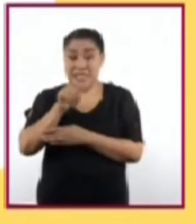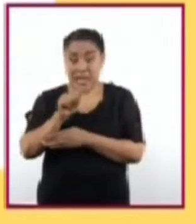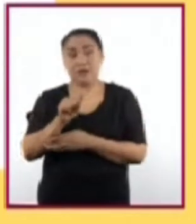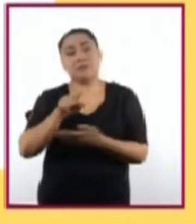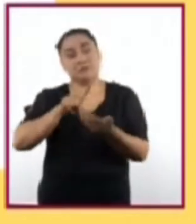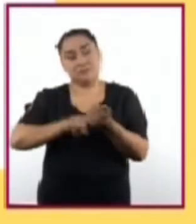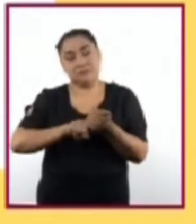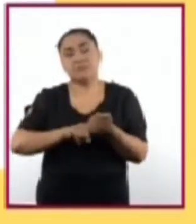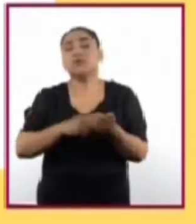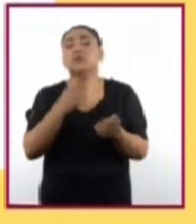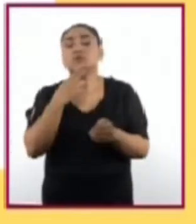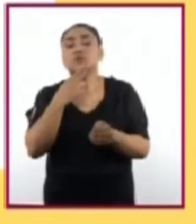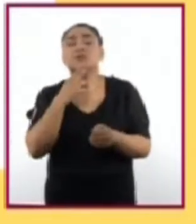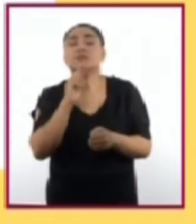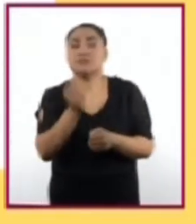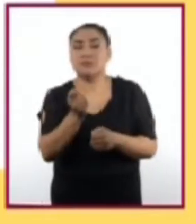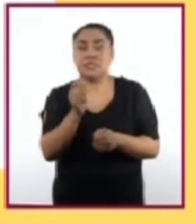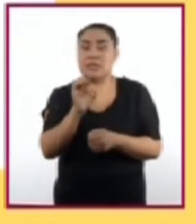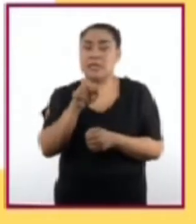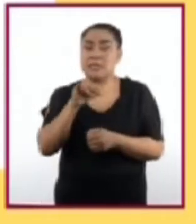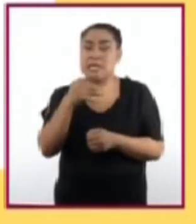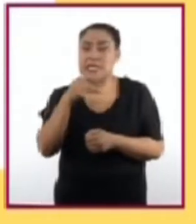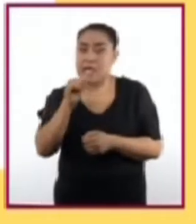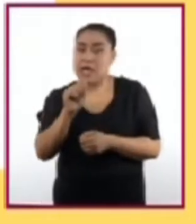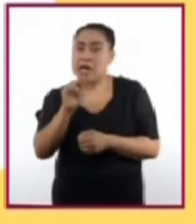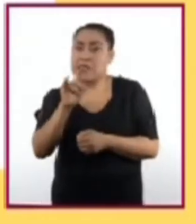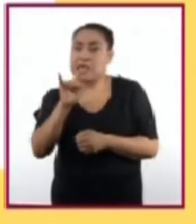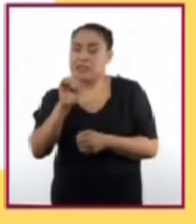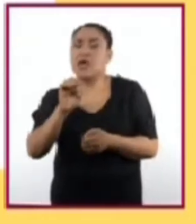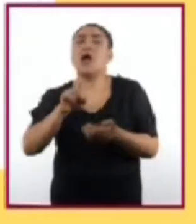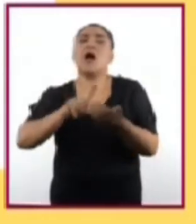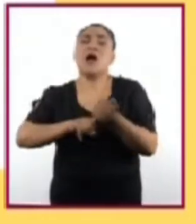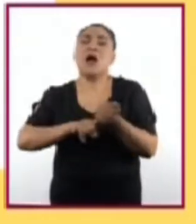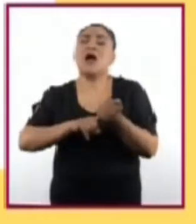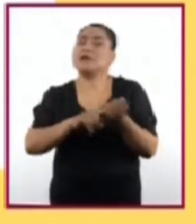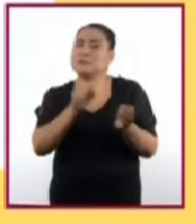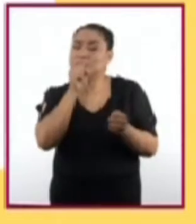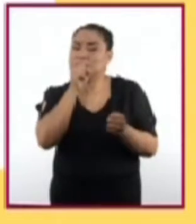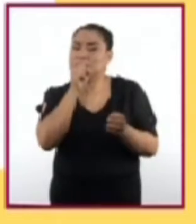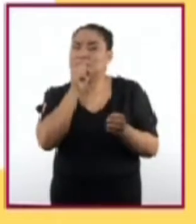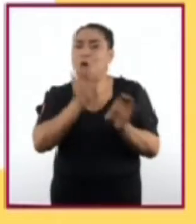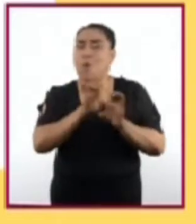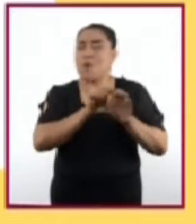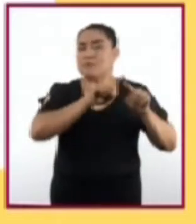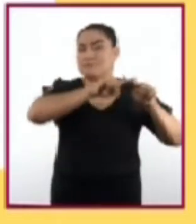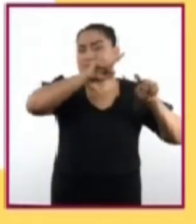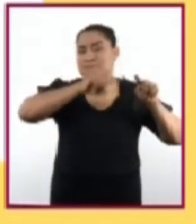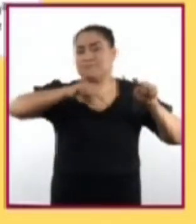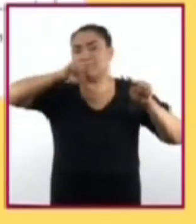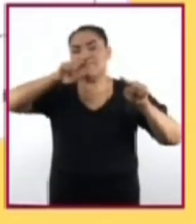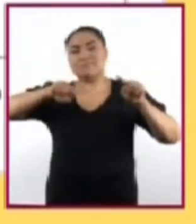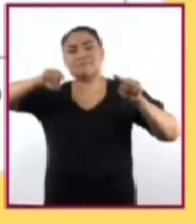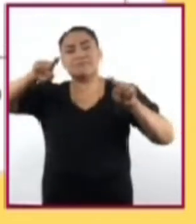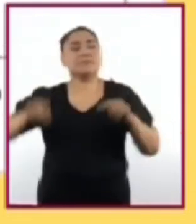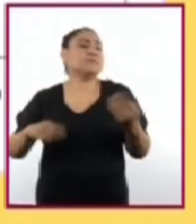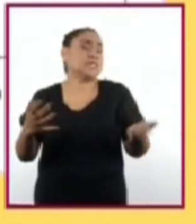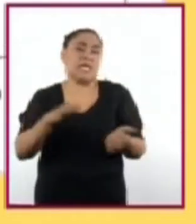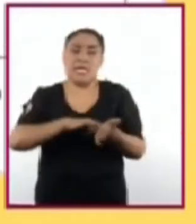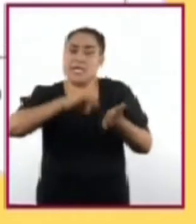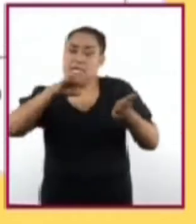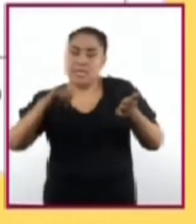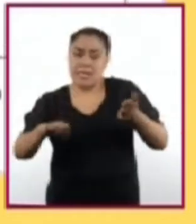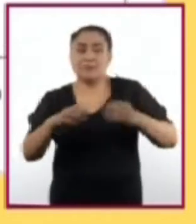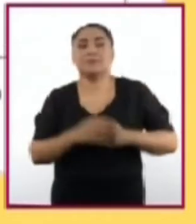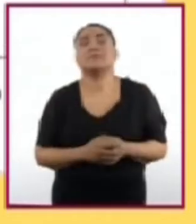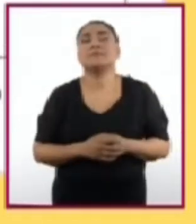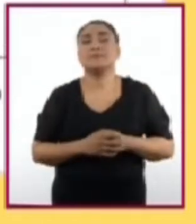radiante. Recordemos que ésta se presenta como ondas electromagnéticas. Por ejemplo, las de longitud de